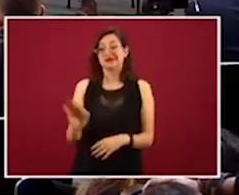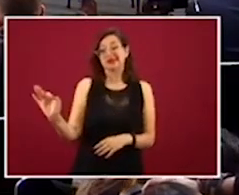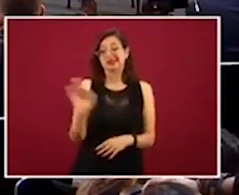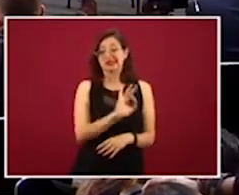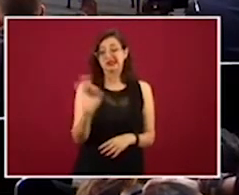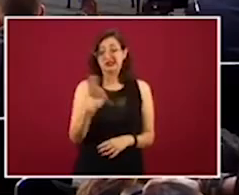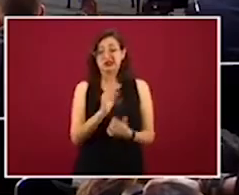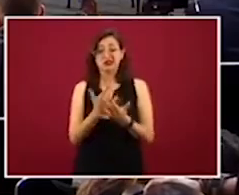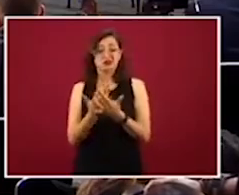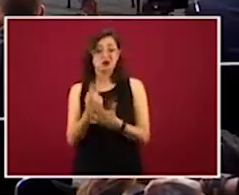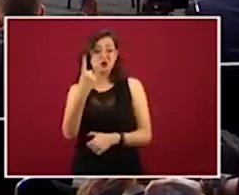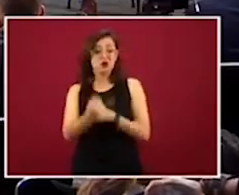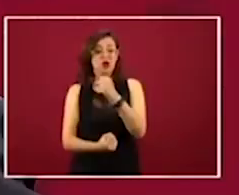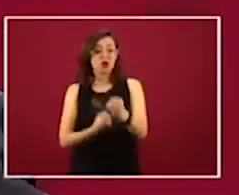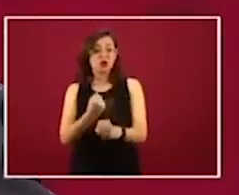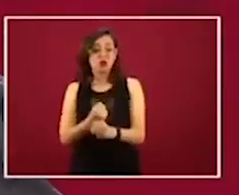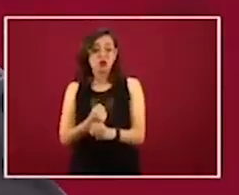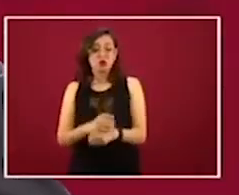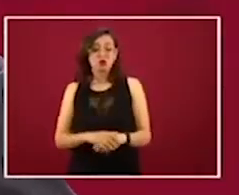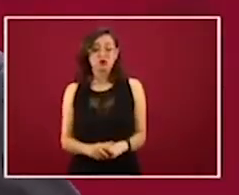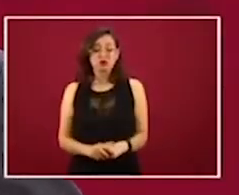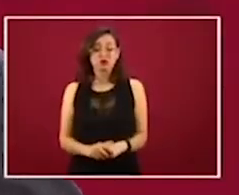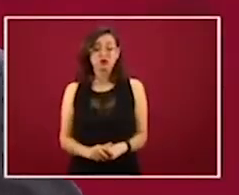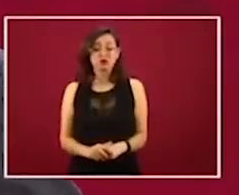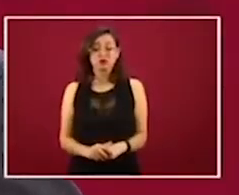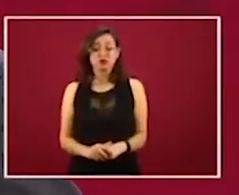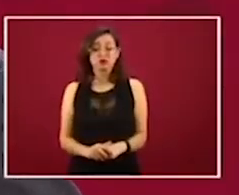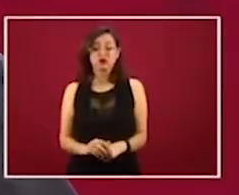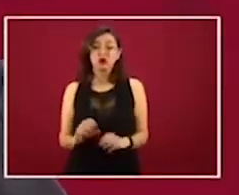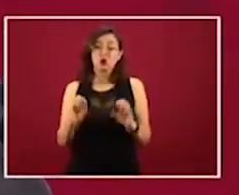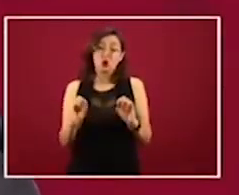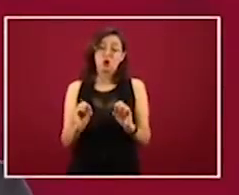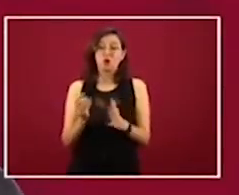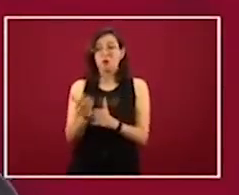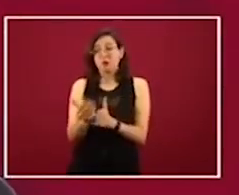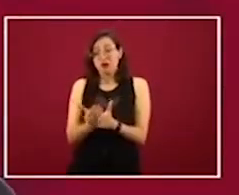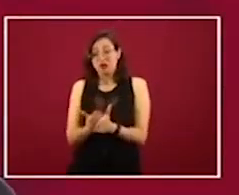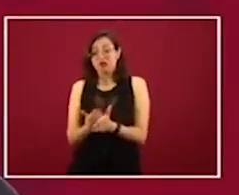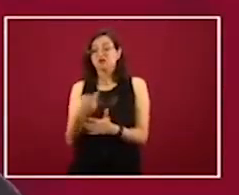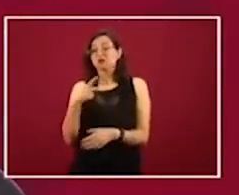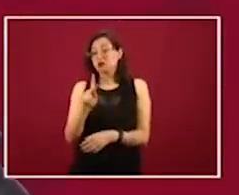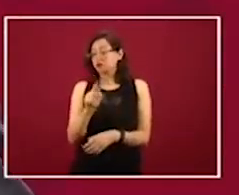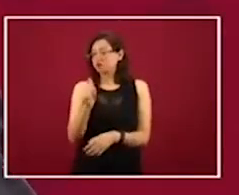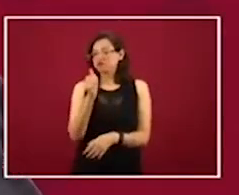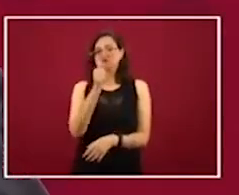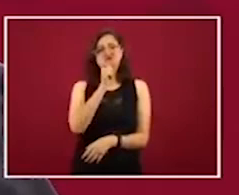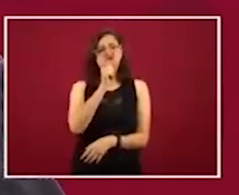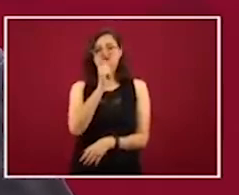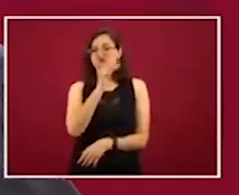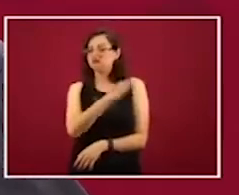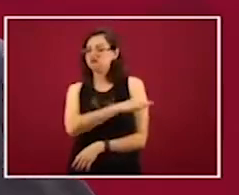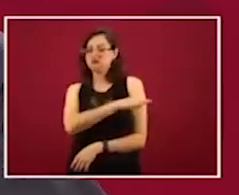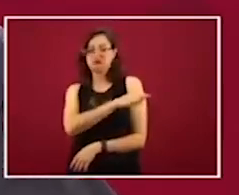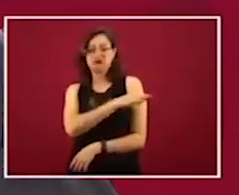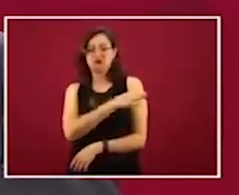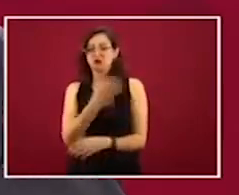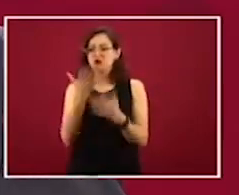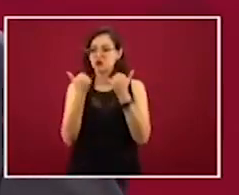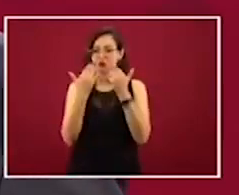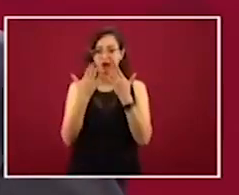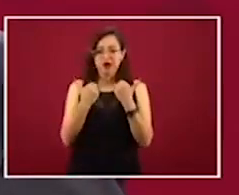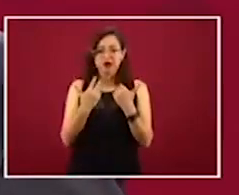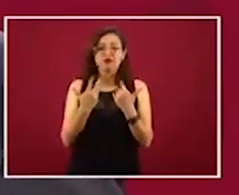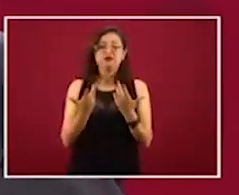quizá un poco menos pero nos va a llevar tiempo, entonces es